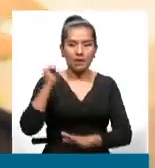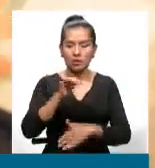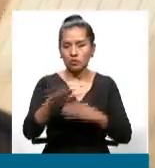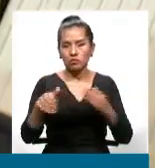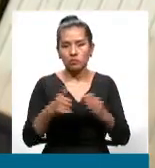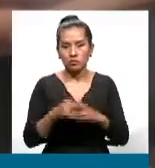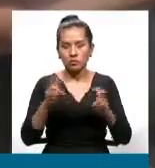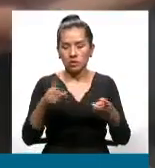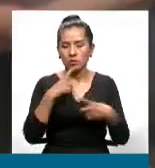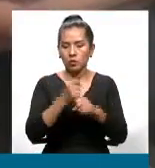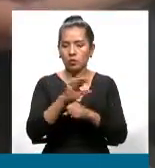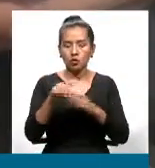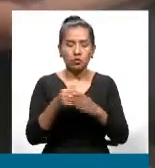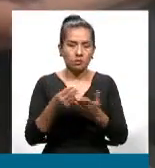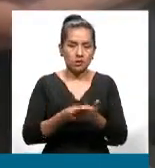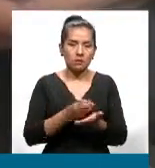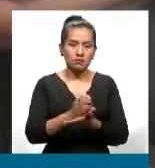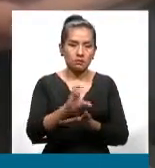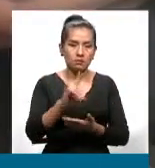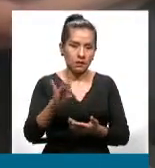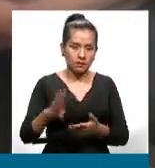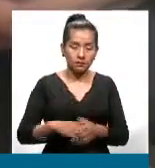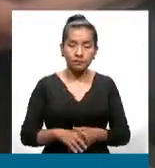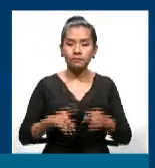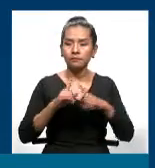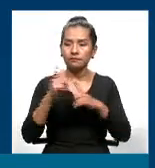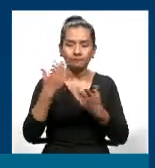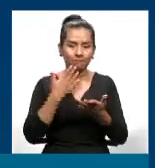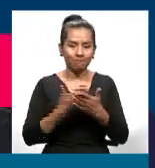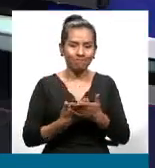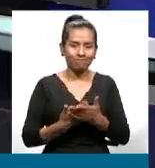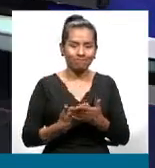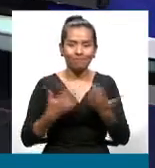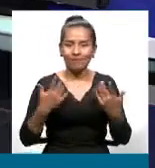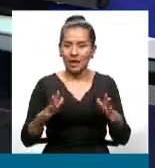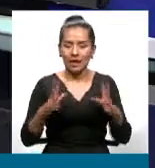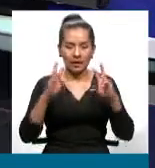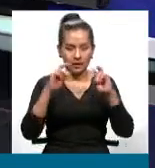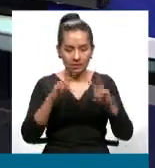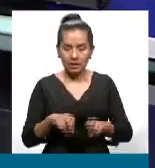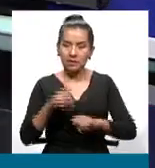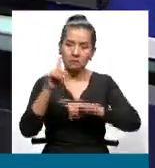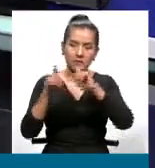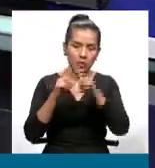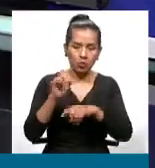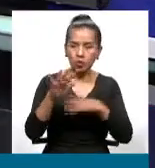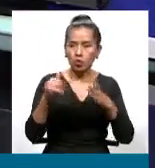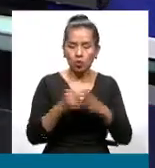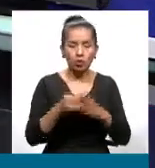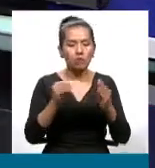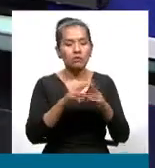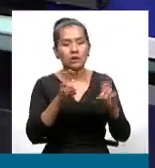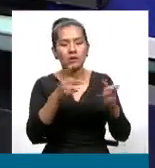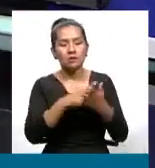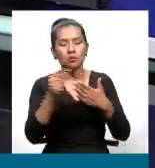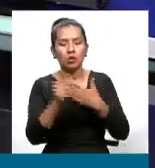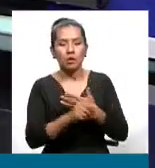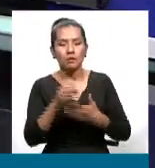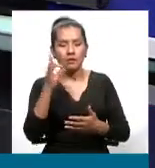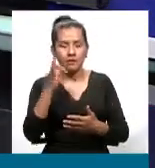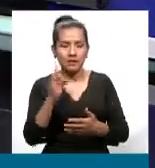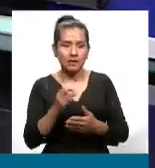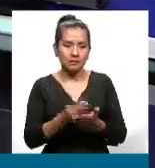en el Producto Interno Bruto. Muy bien, hemos hecho una revisión técnica de todo lo que significa este Programa Fiscal